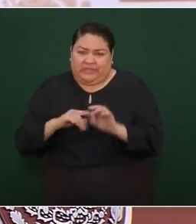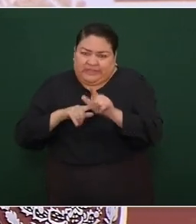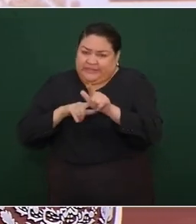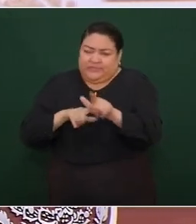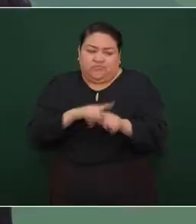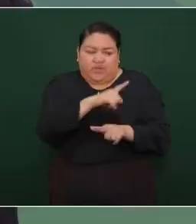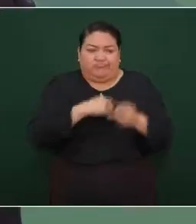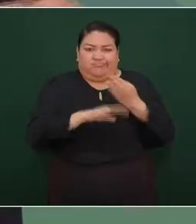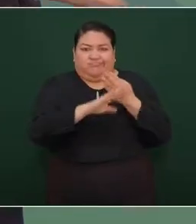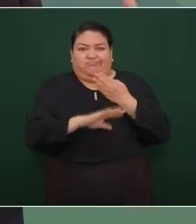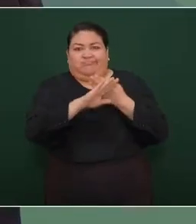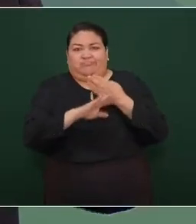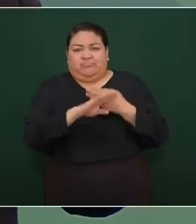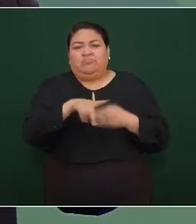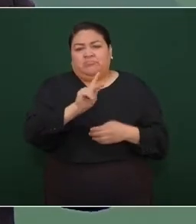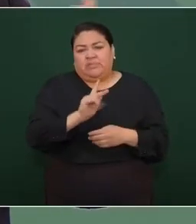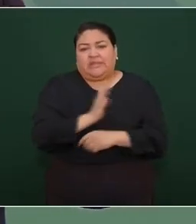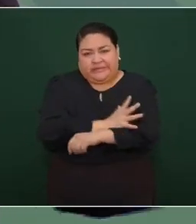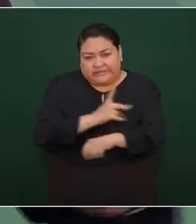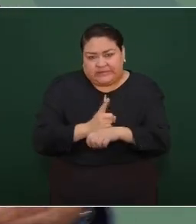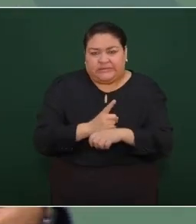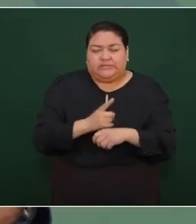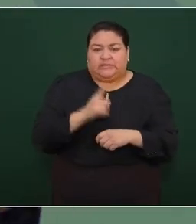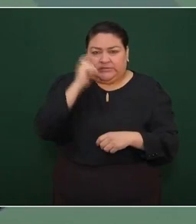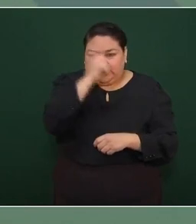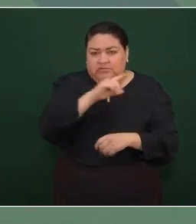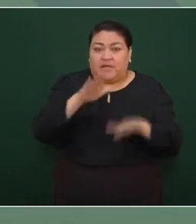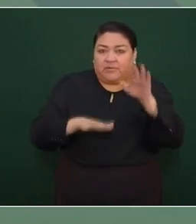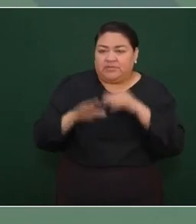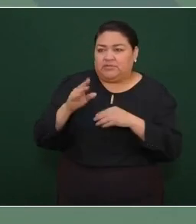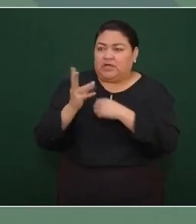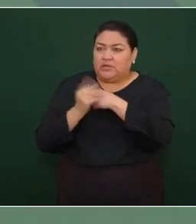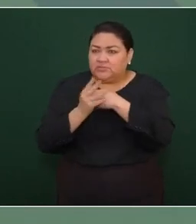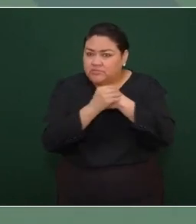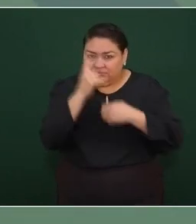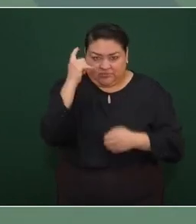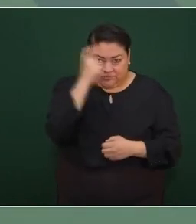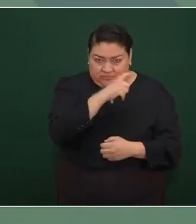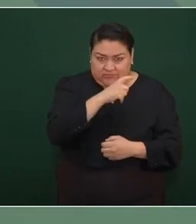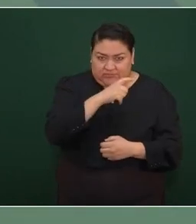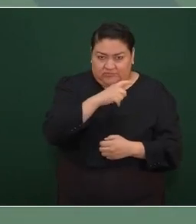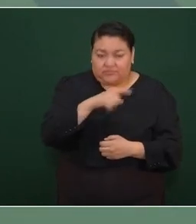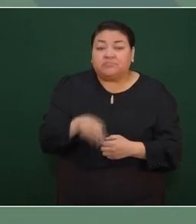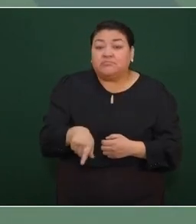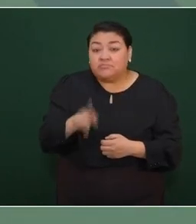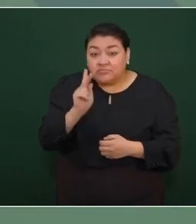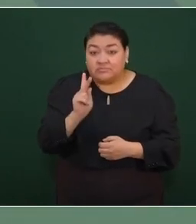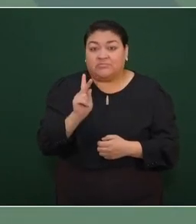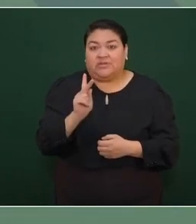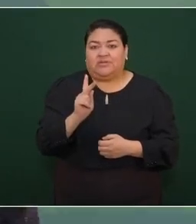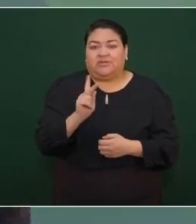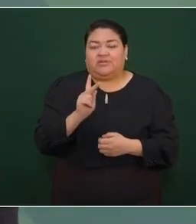pero si es un problema lo del derecho de vía en el caso de